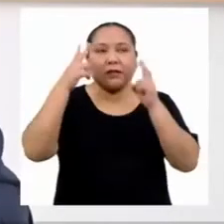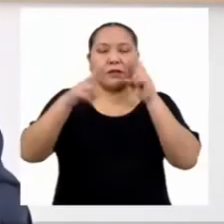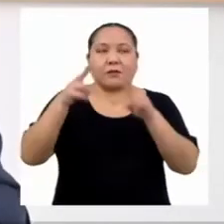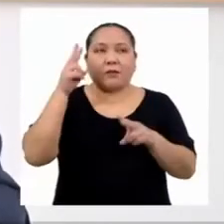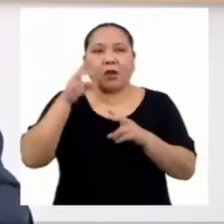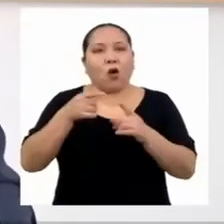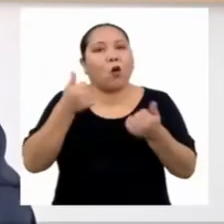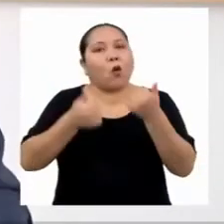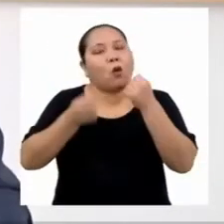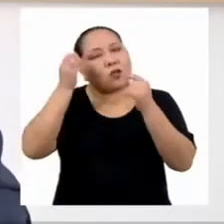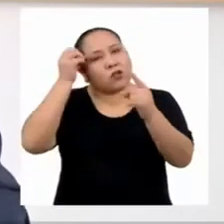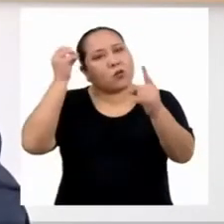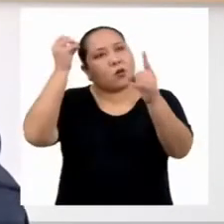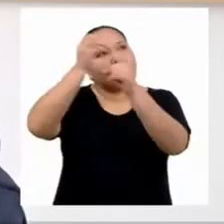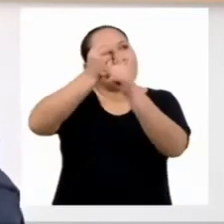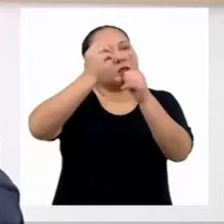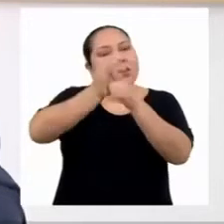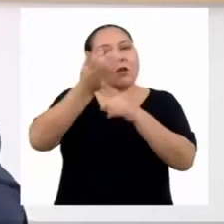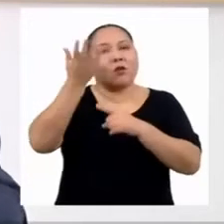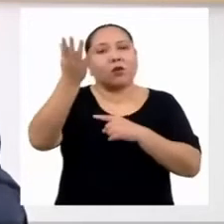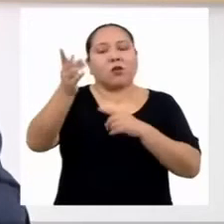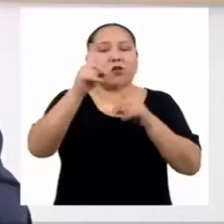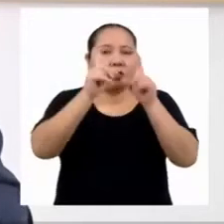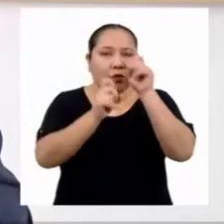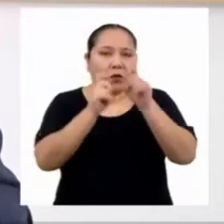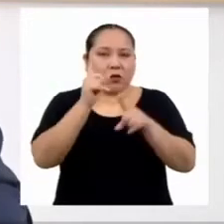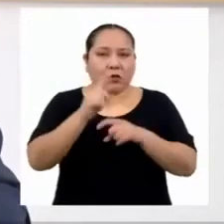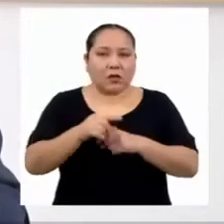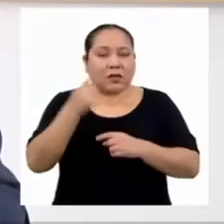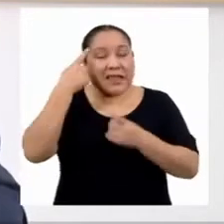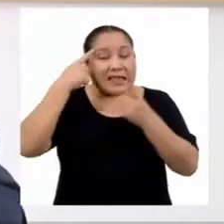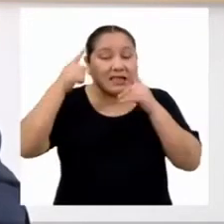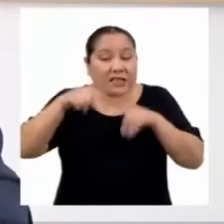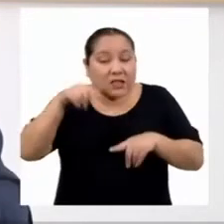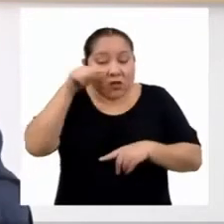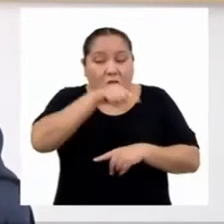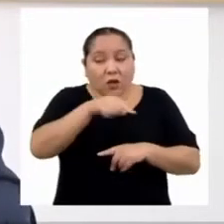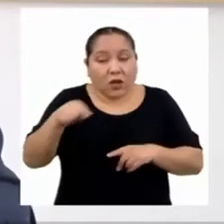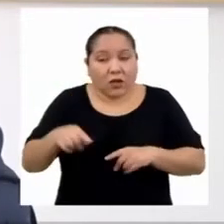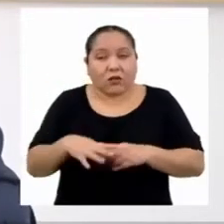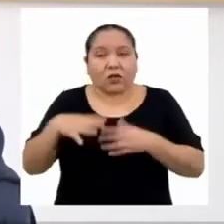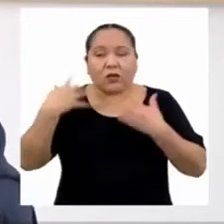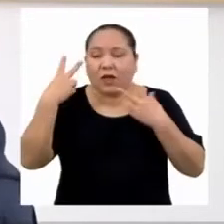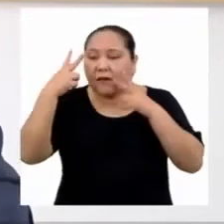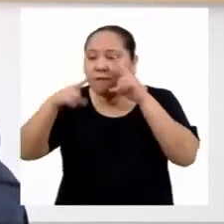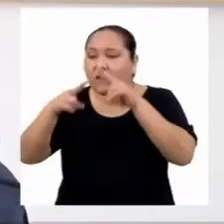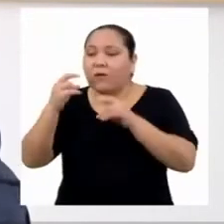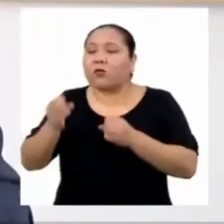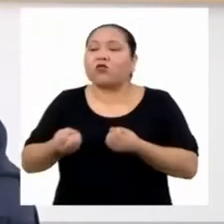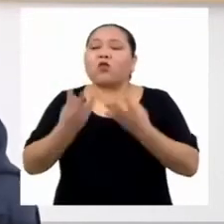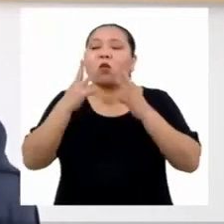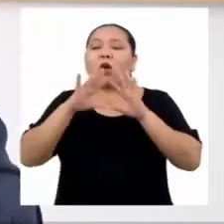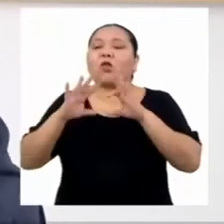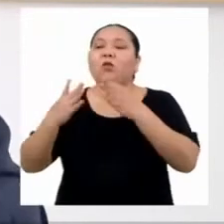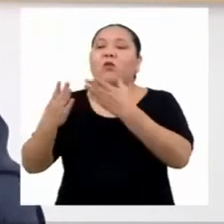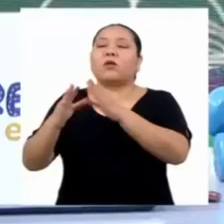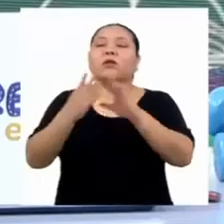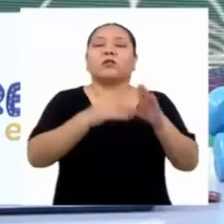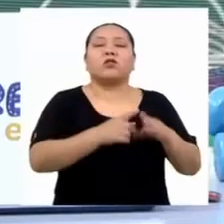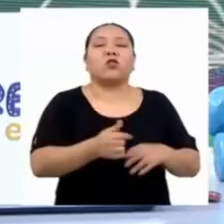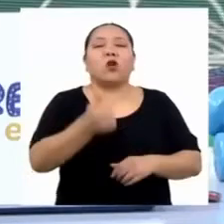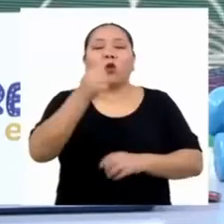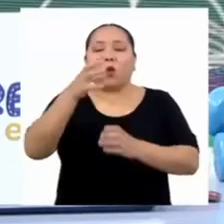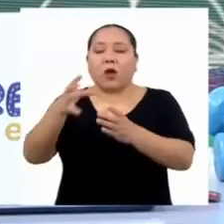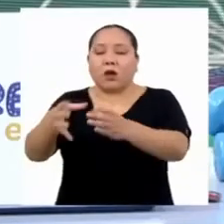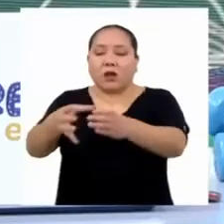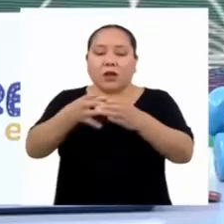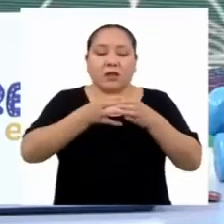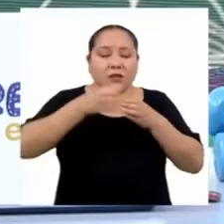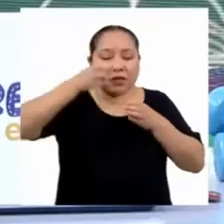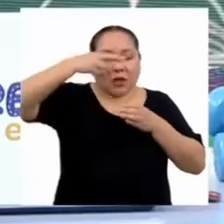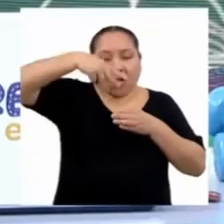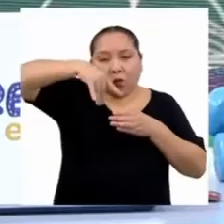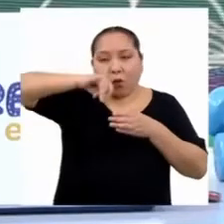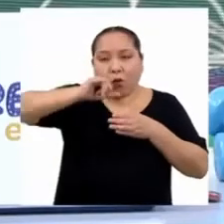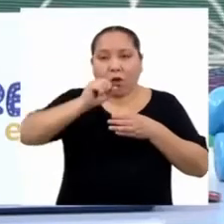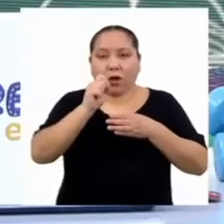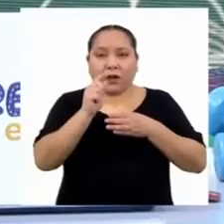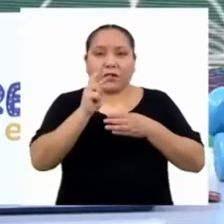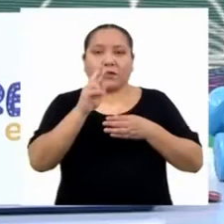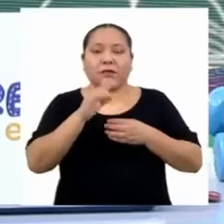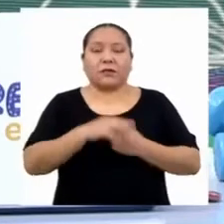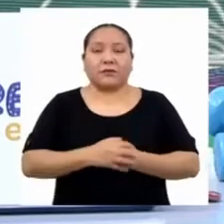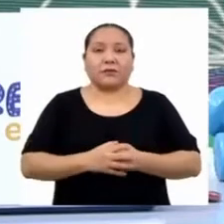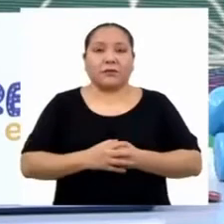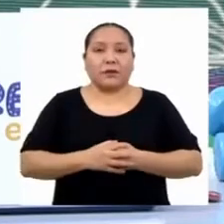objetivo de la encuesta. En base a esta decisión, definimos la población y la muestra que escogeremos. Nuestro objetivo es